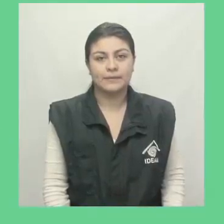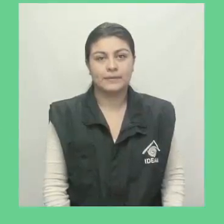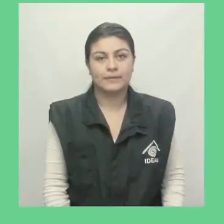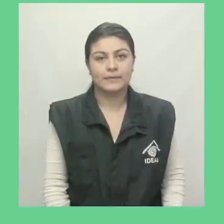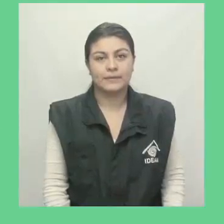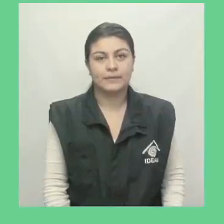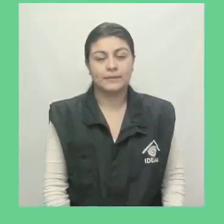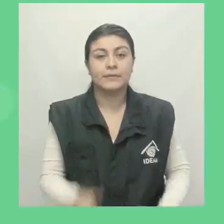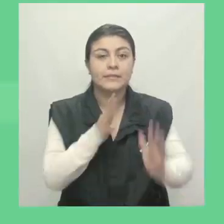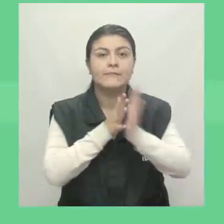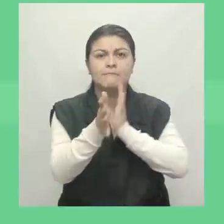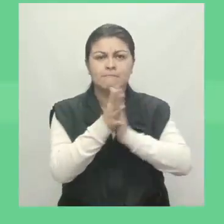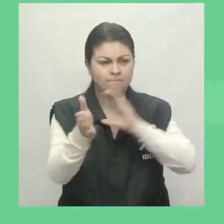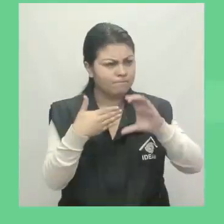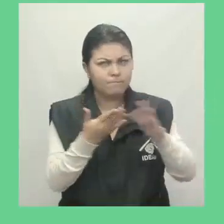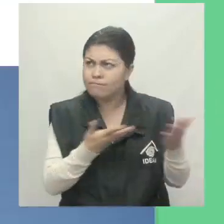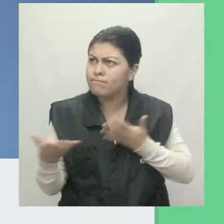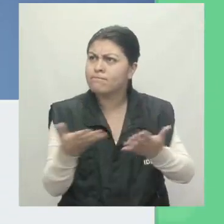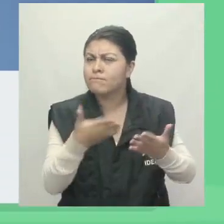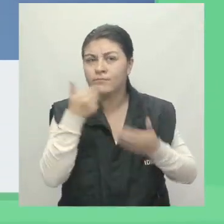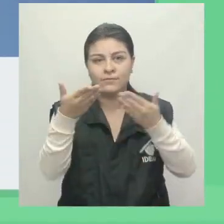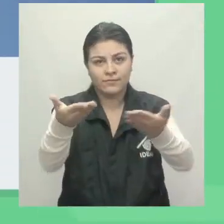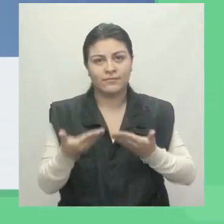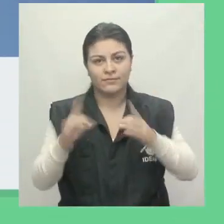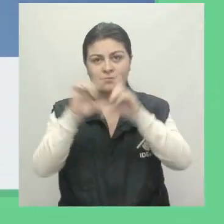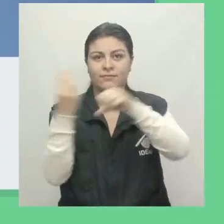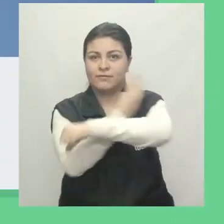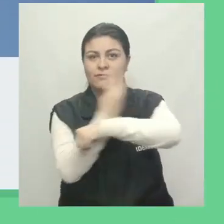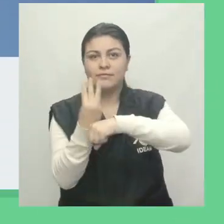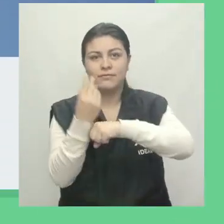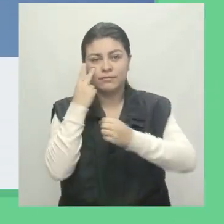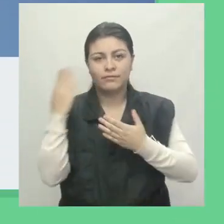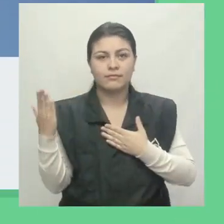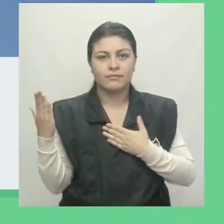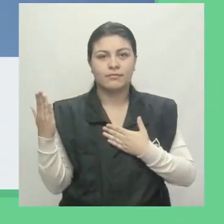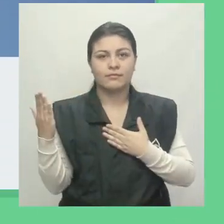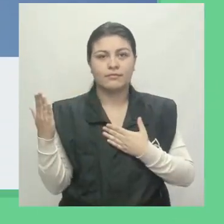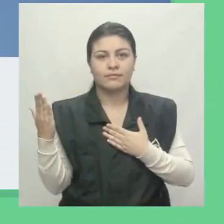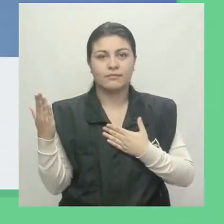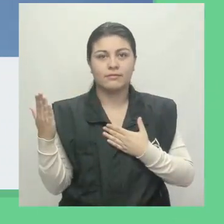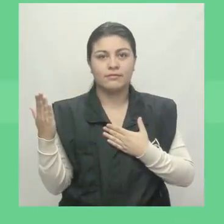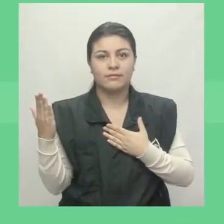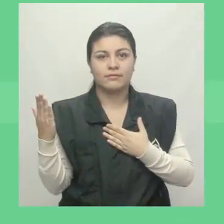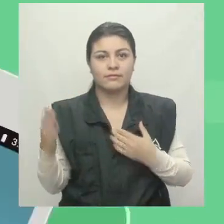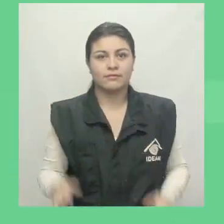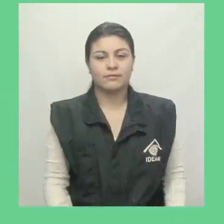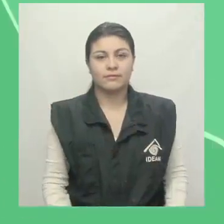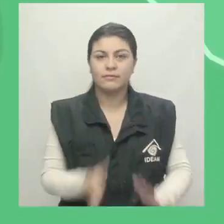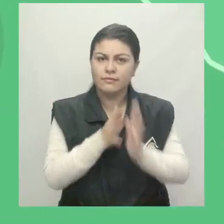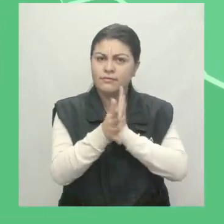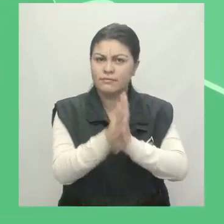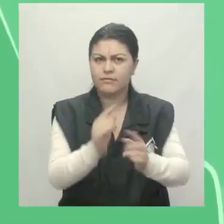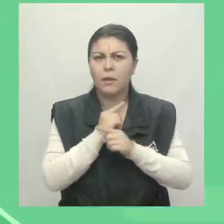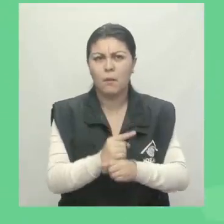Para mayor información sobre el pronóstico del tiempo, visítenos en www.ideam.gov.co Y para estar